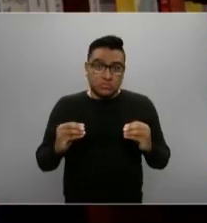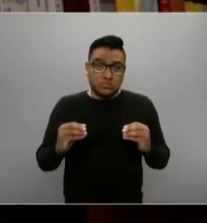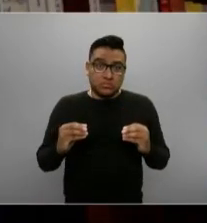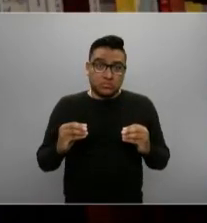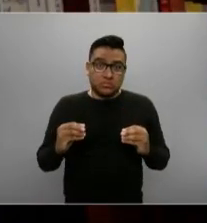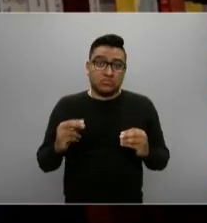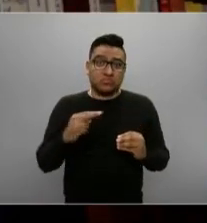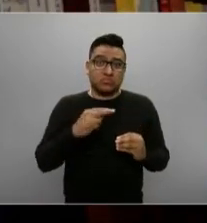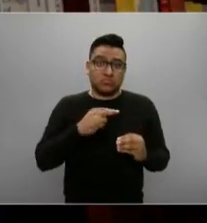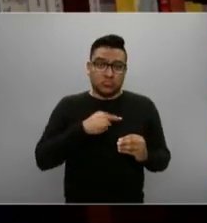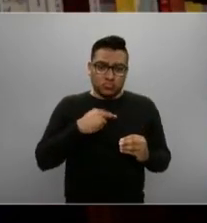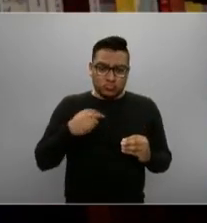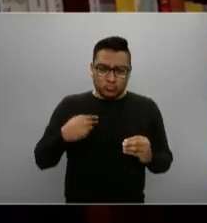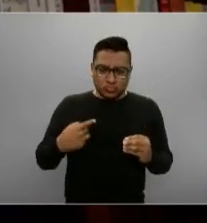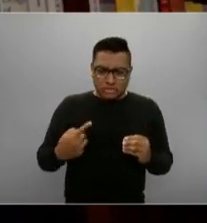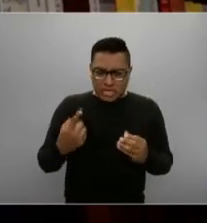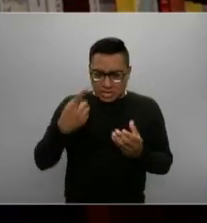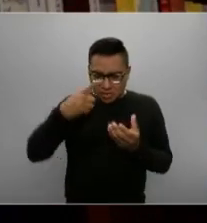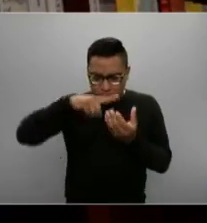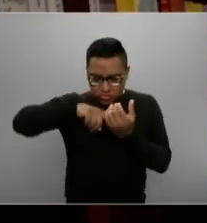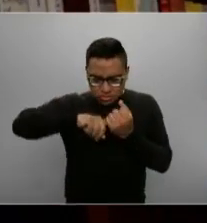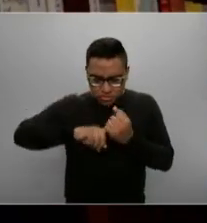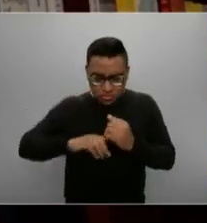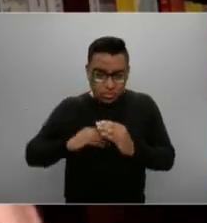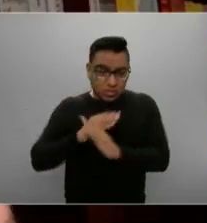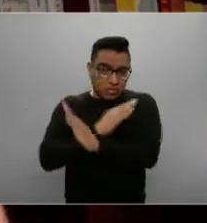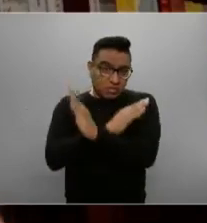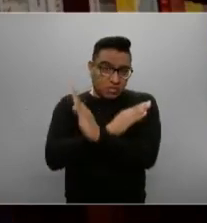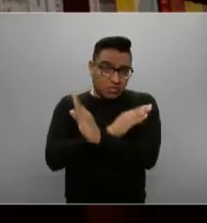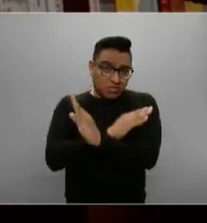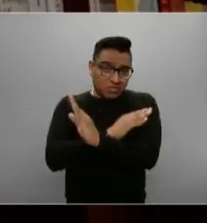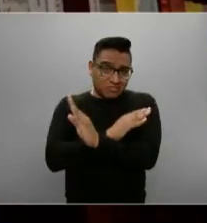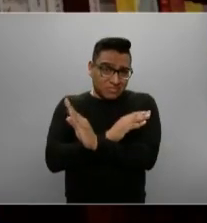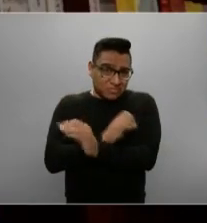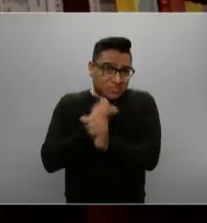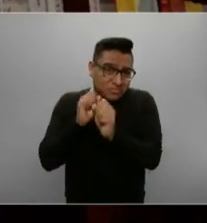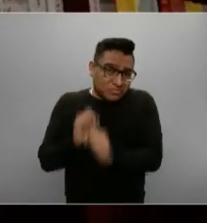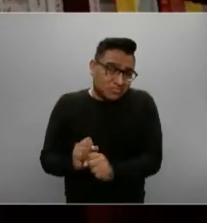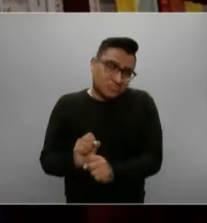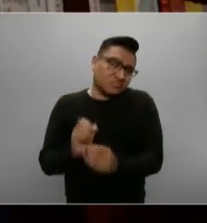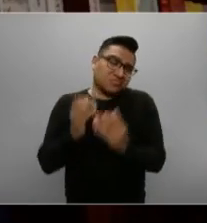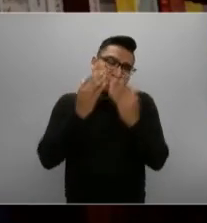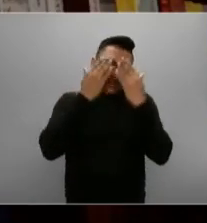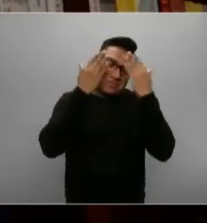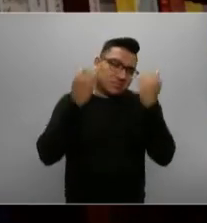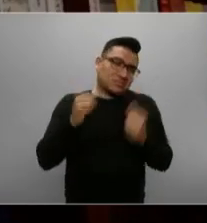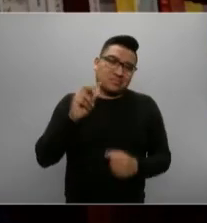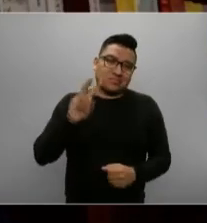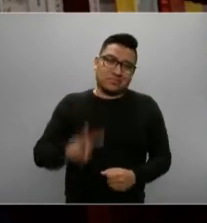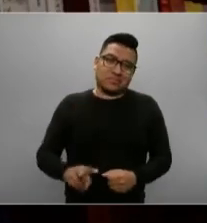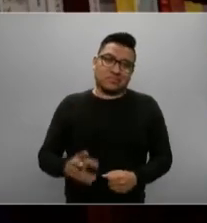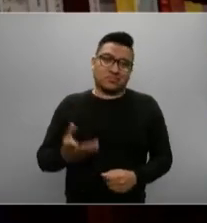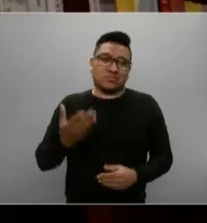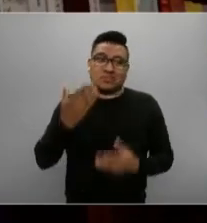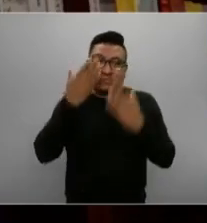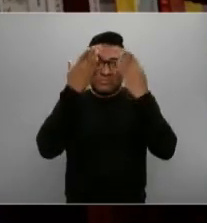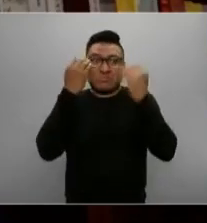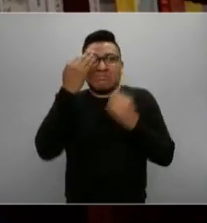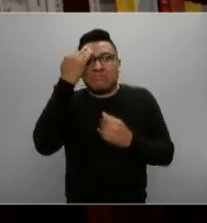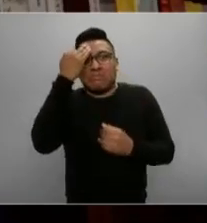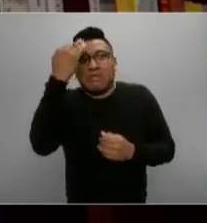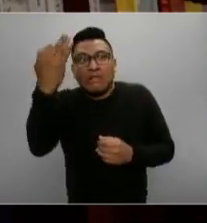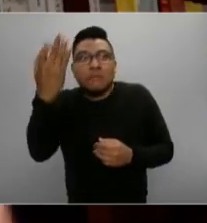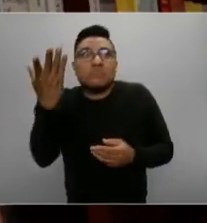certeza, Hernán, de que estos anticuerpos nos protejan, no sabemos qué tanto nos protegen, no sabemos durante cuánto